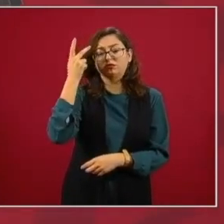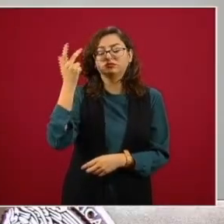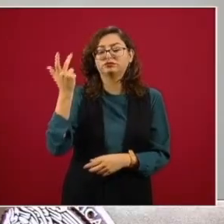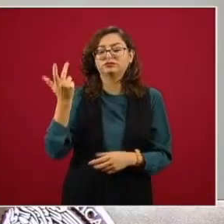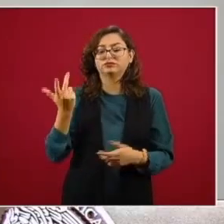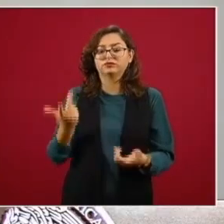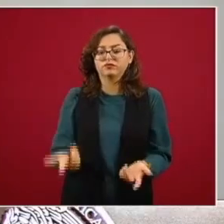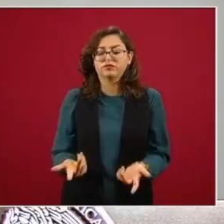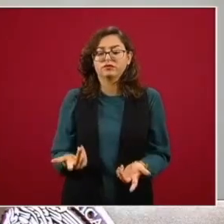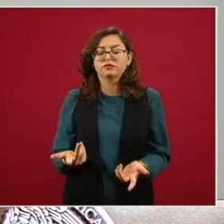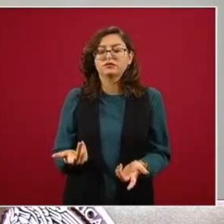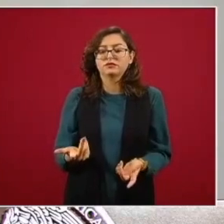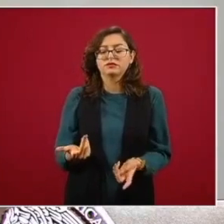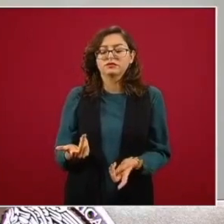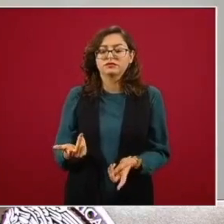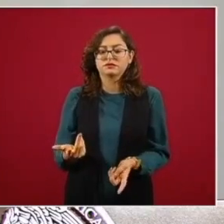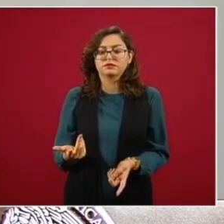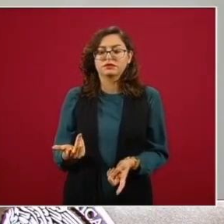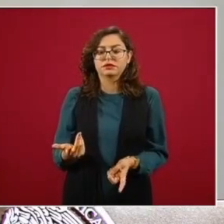nos saturó